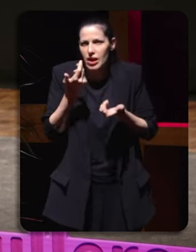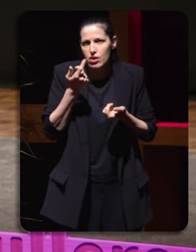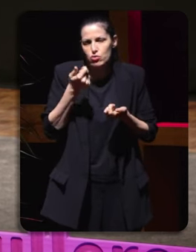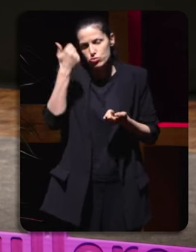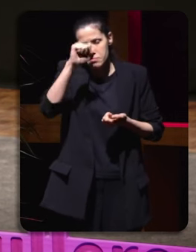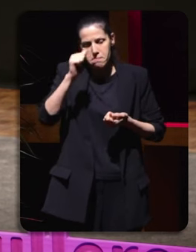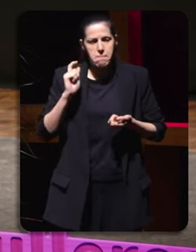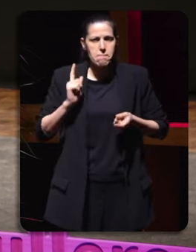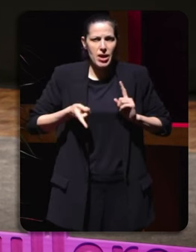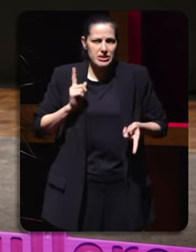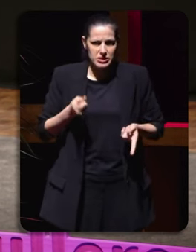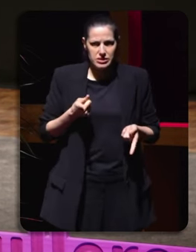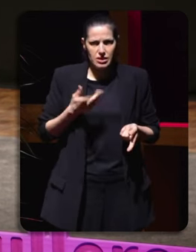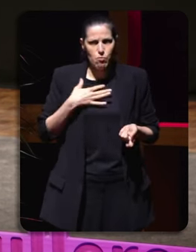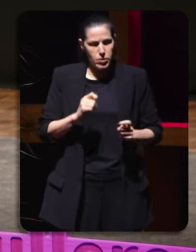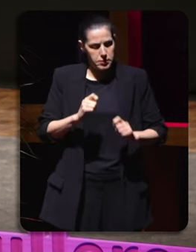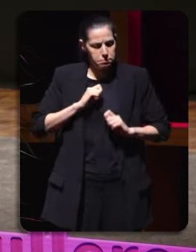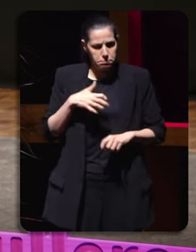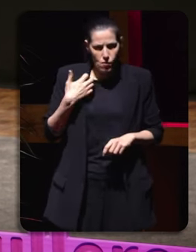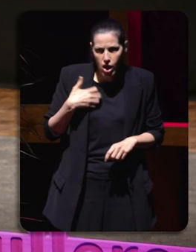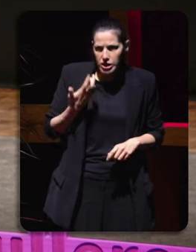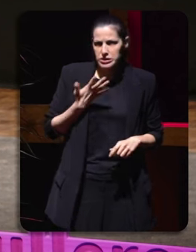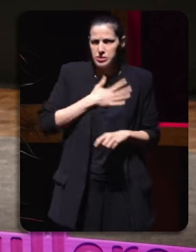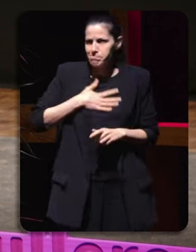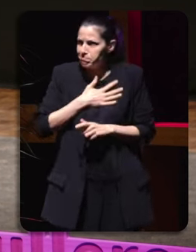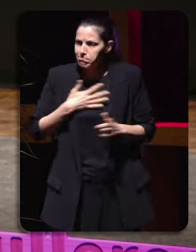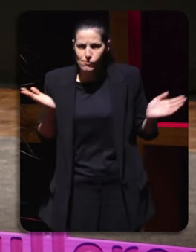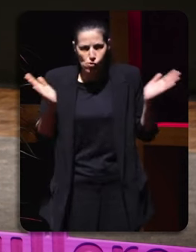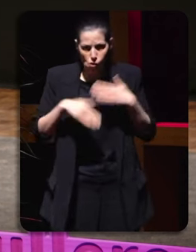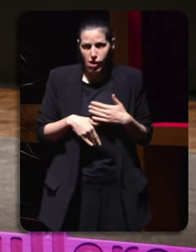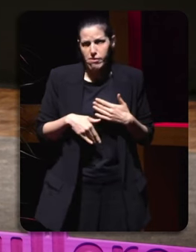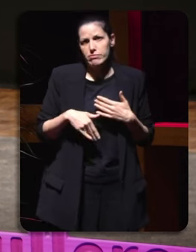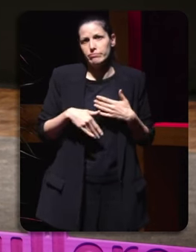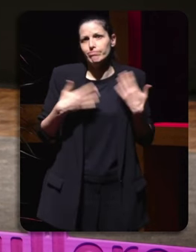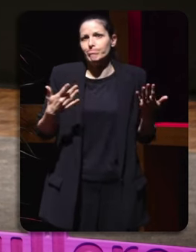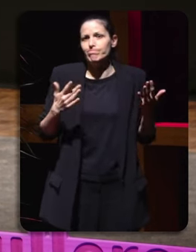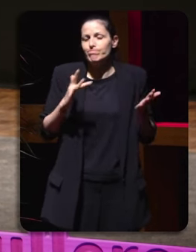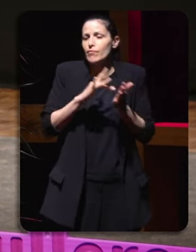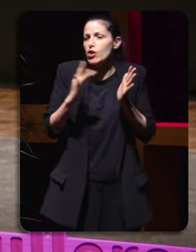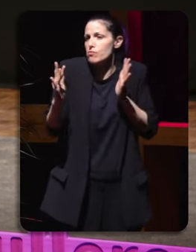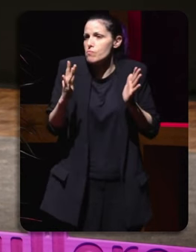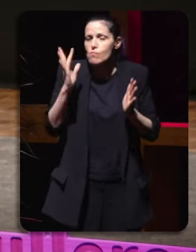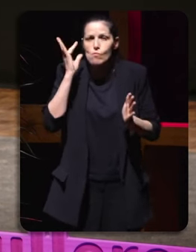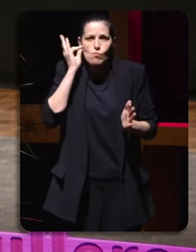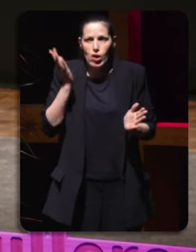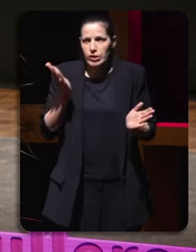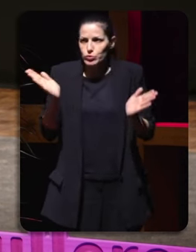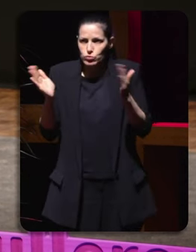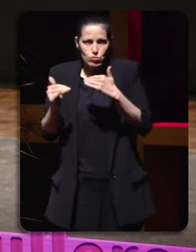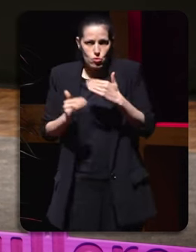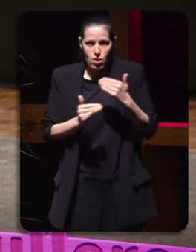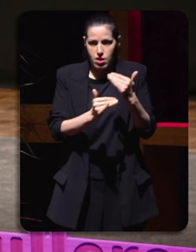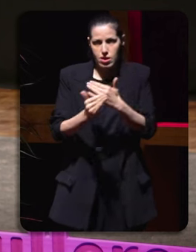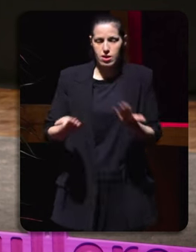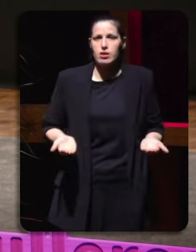molestos e incómodos e eso con mulleres non existe e é certo que nas redacións digamos que se crea outro ambiente